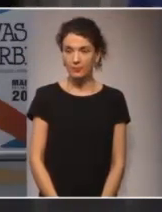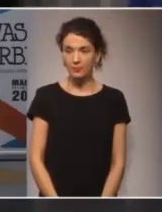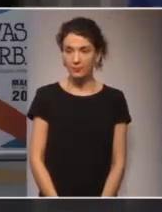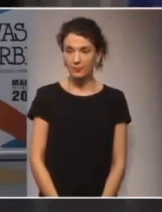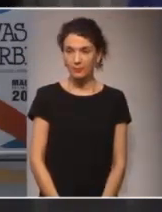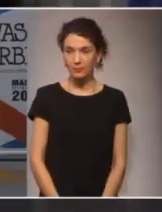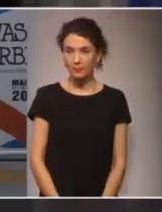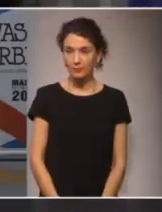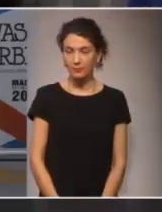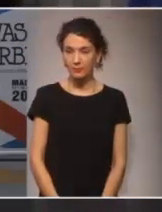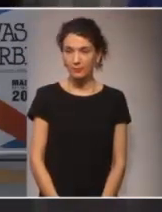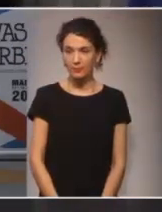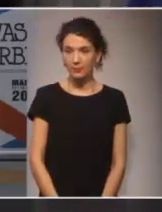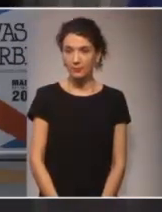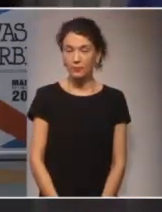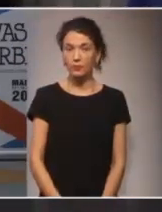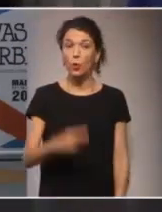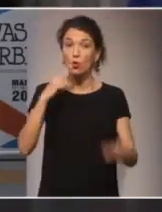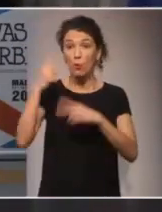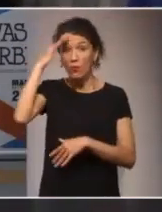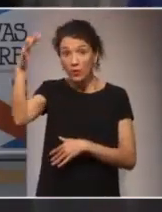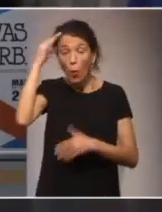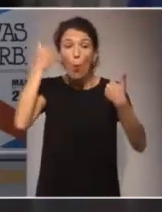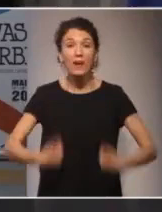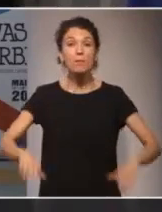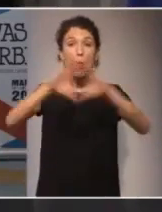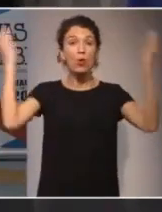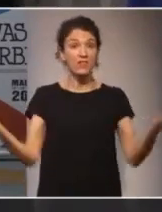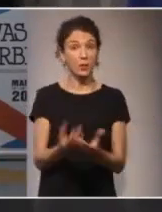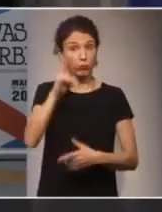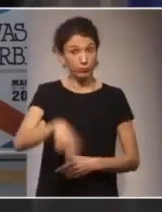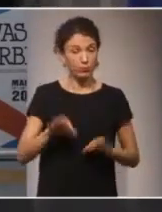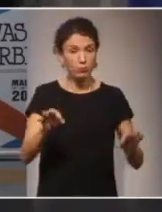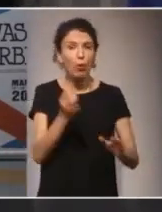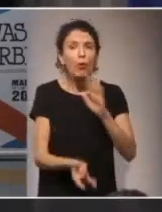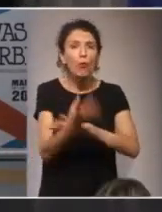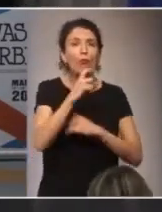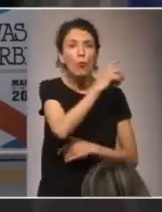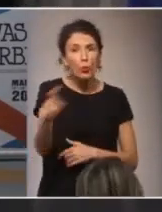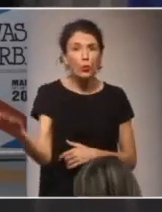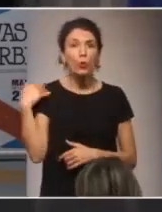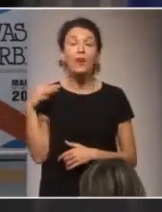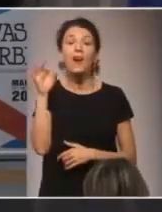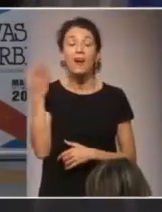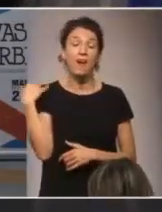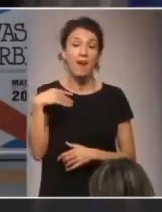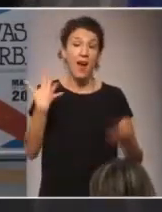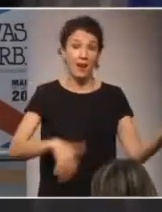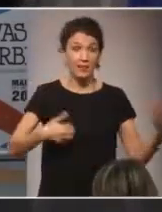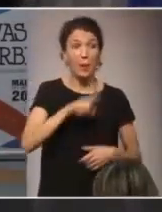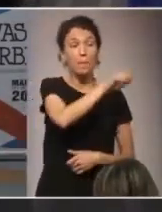La corriente conocida como humanismo universalista fue fundada por Silo en Argentina en